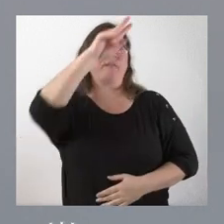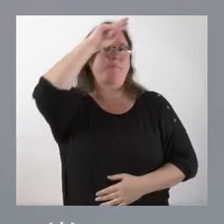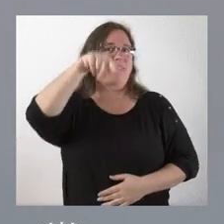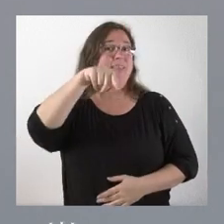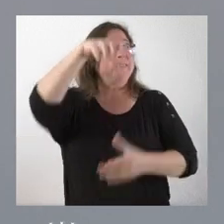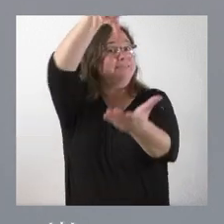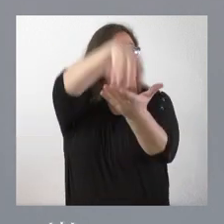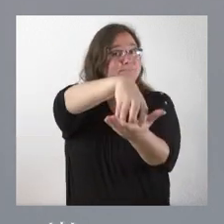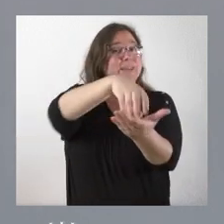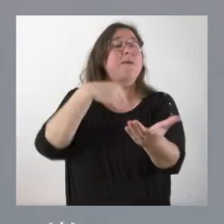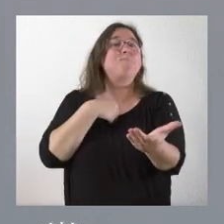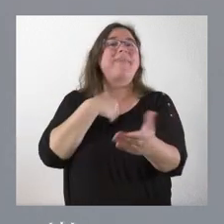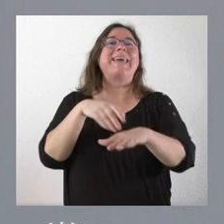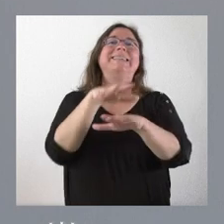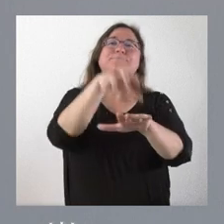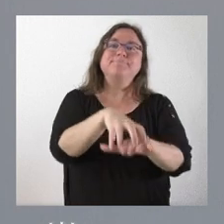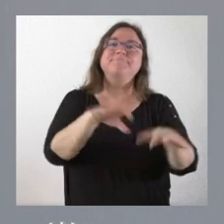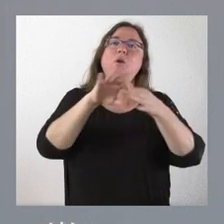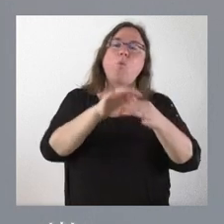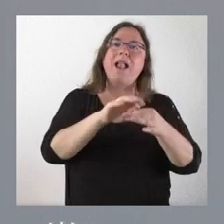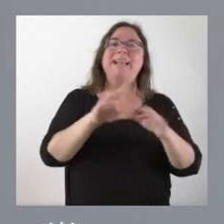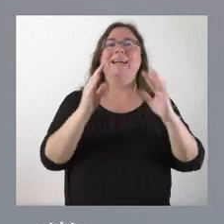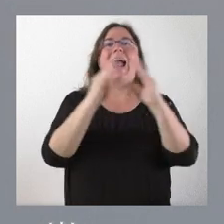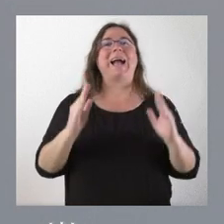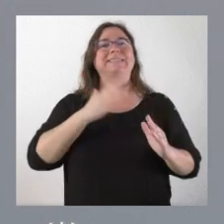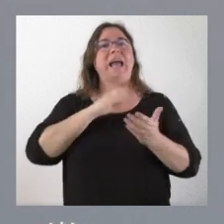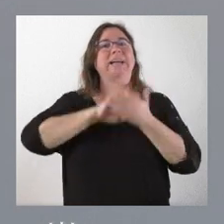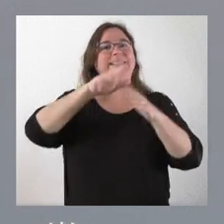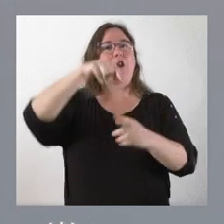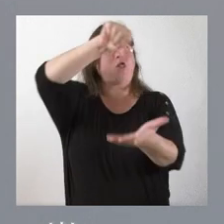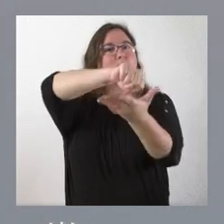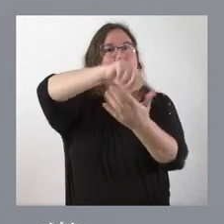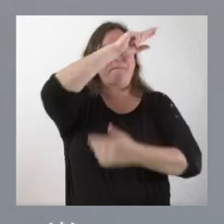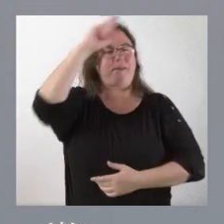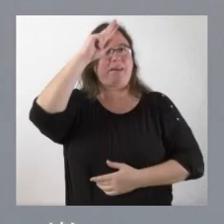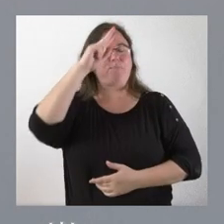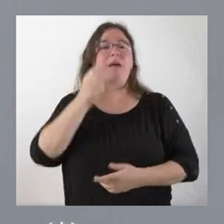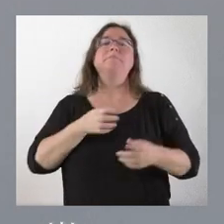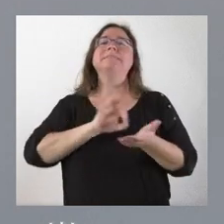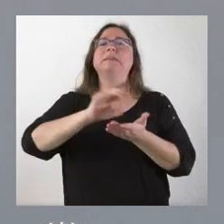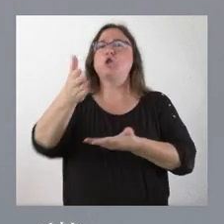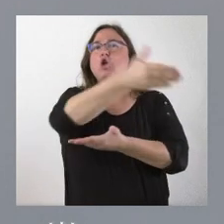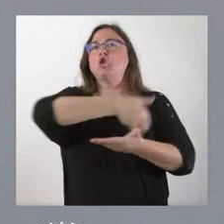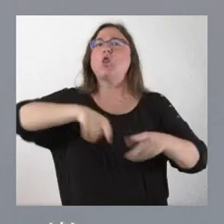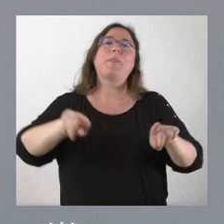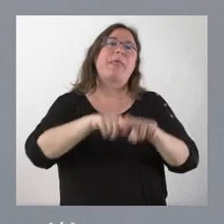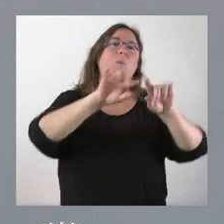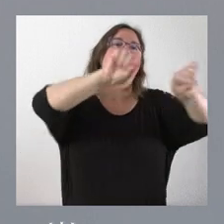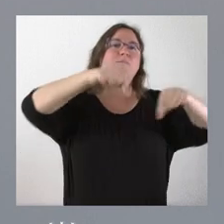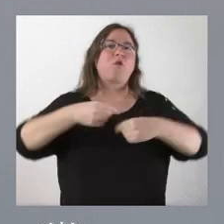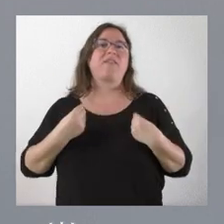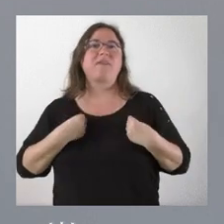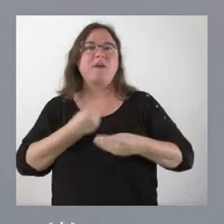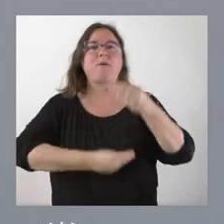de la Casa de Castilla y León en Madrid y, por tanto, dar servicios al conjunto de los ciudadanos de nuestra comunidad autónoma, independientemente de la provincia de